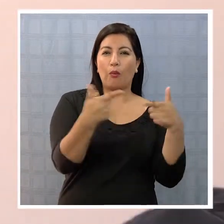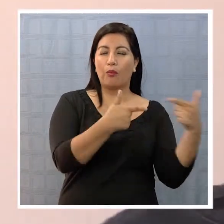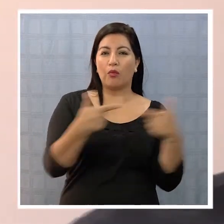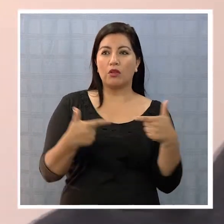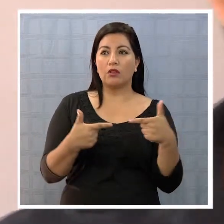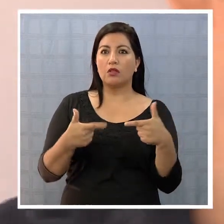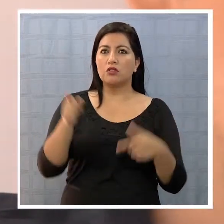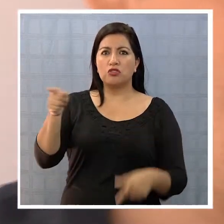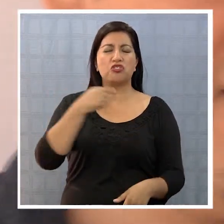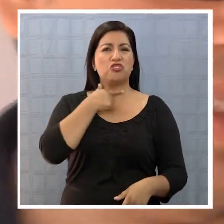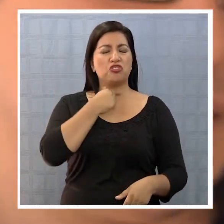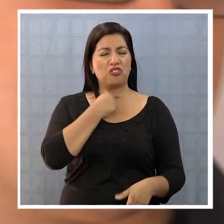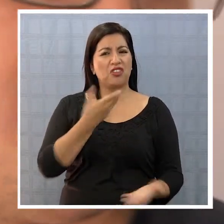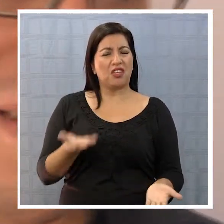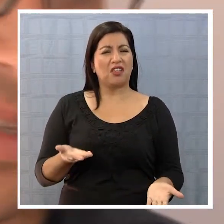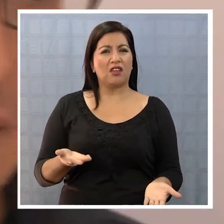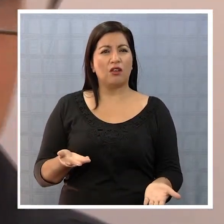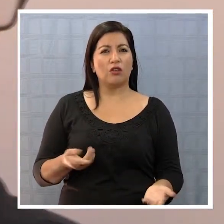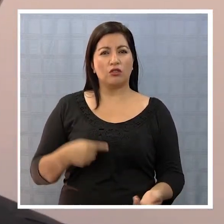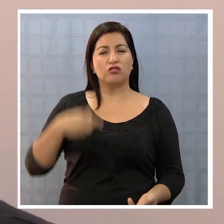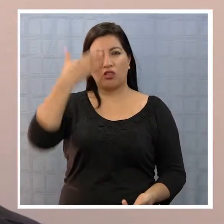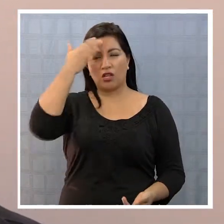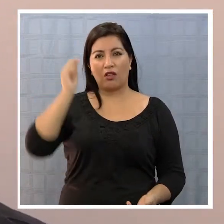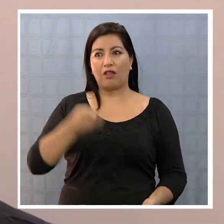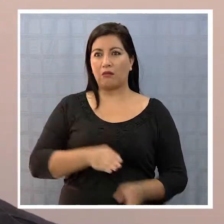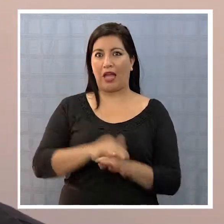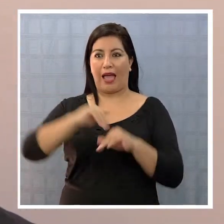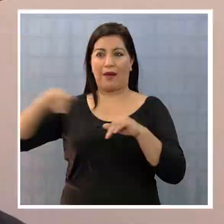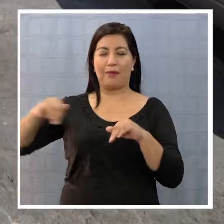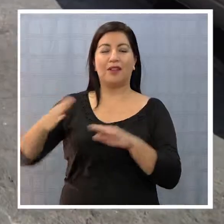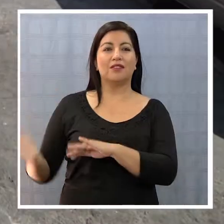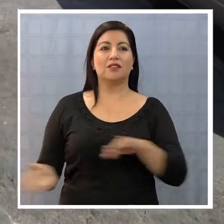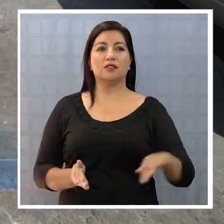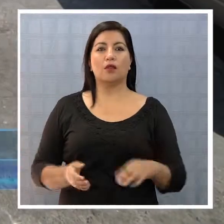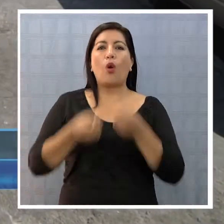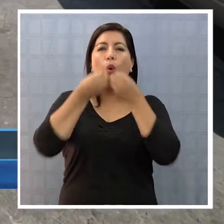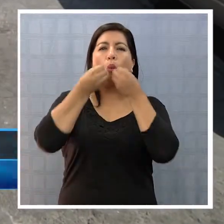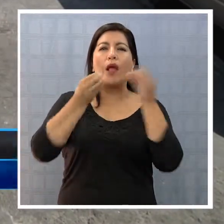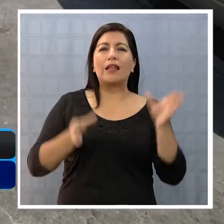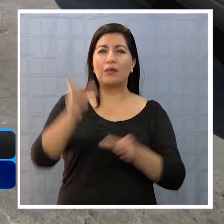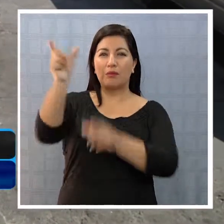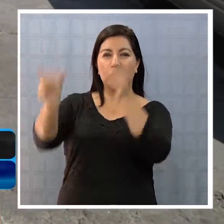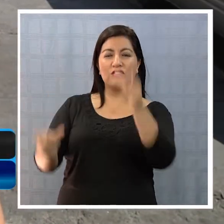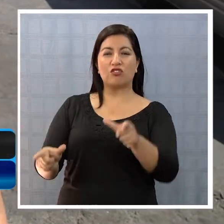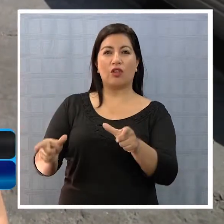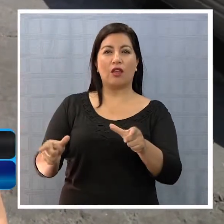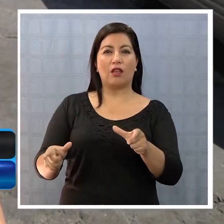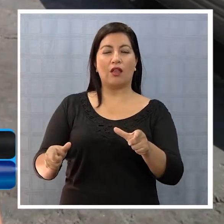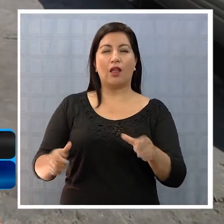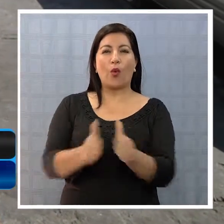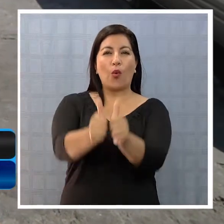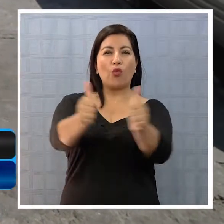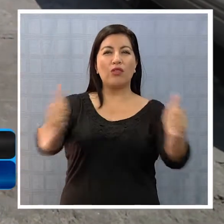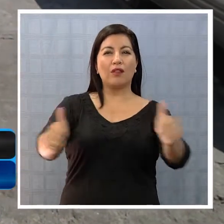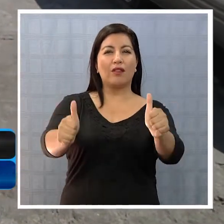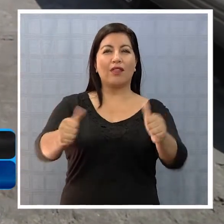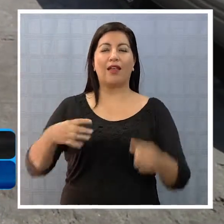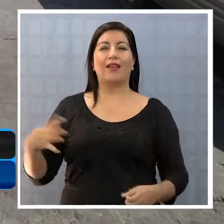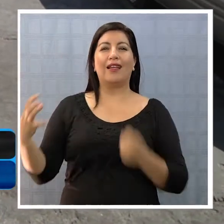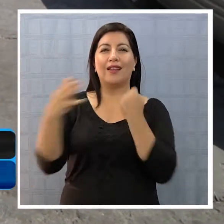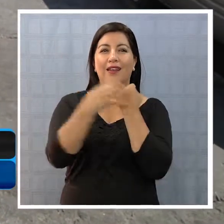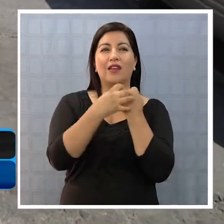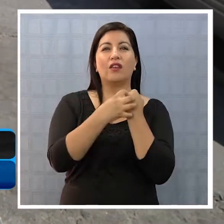debería tener este gesto de altura que tuvo Pedirán. Cualquier persona que lo asignan como una autoridad regional debe tener, digamos,